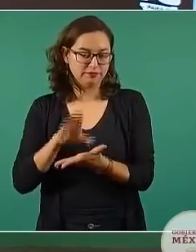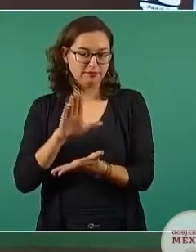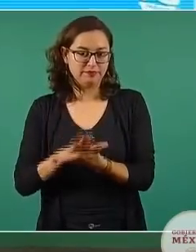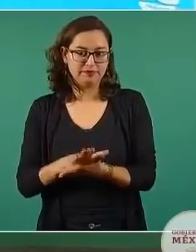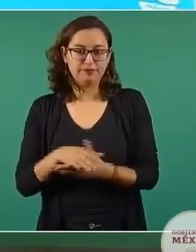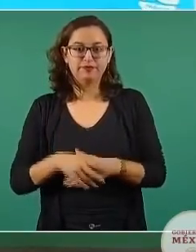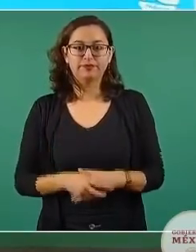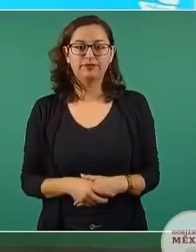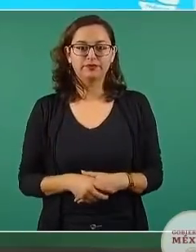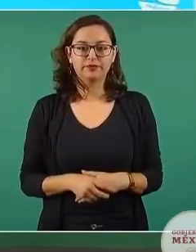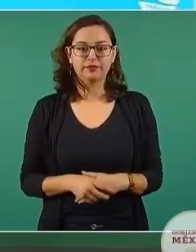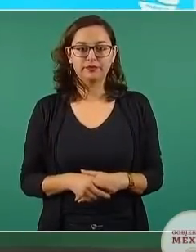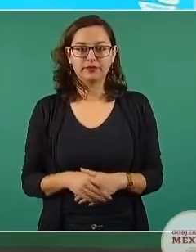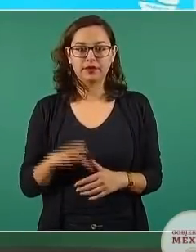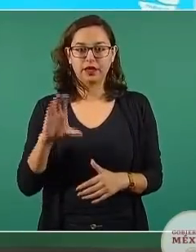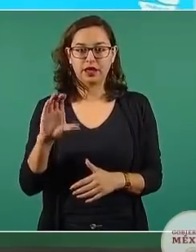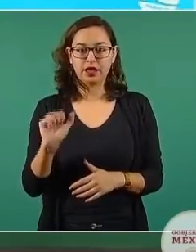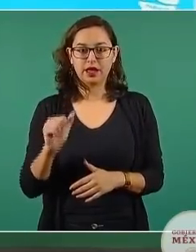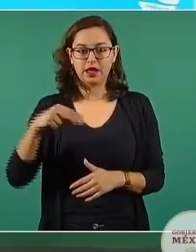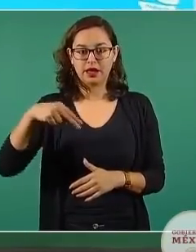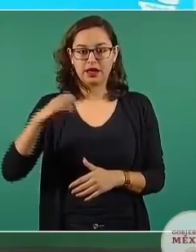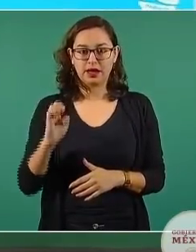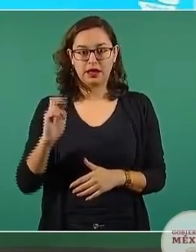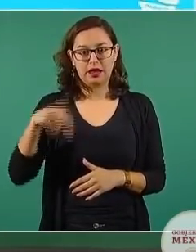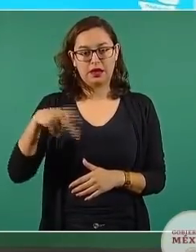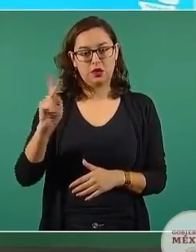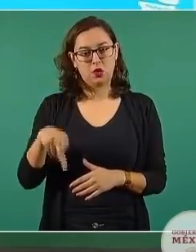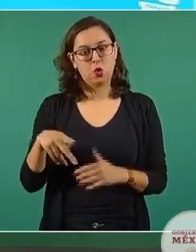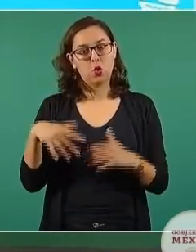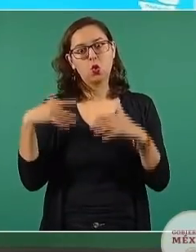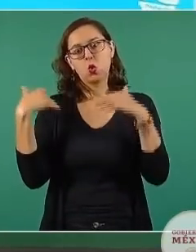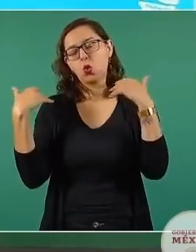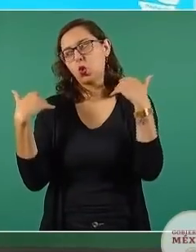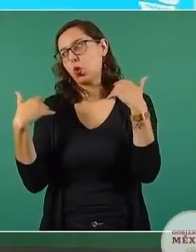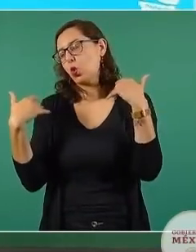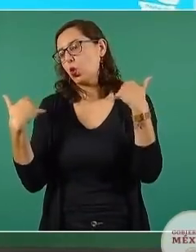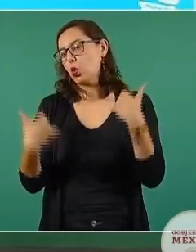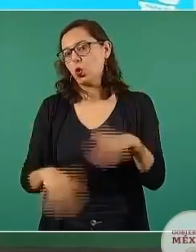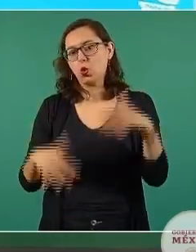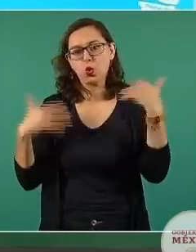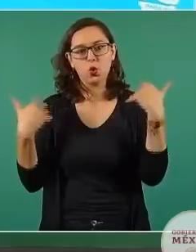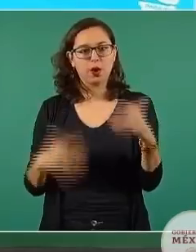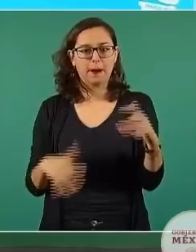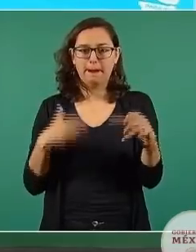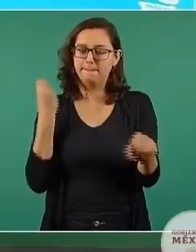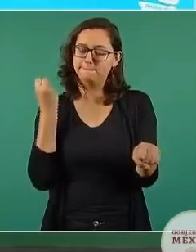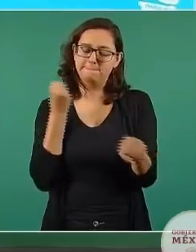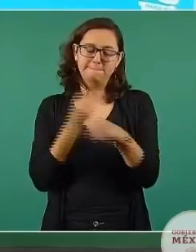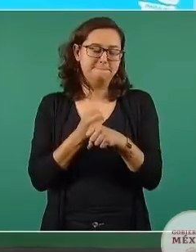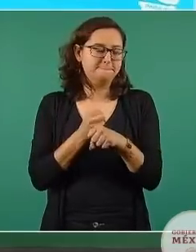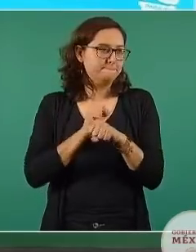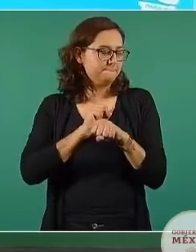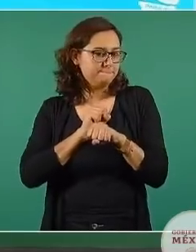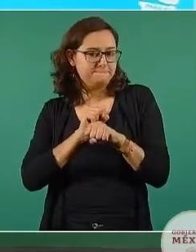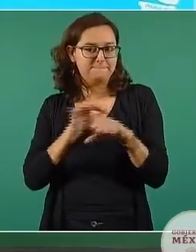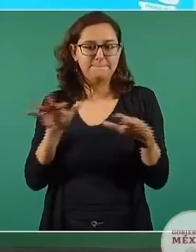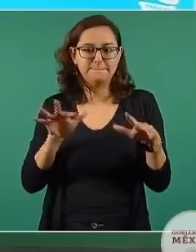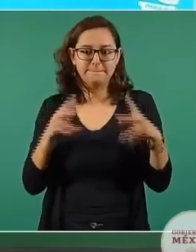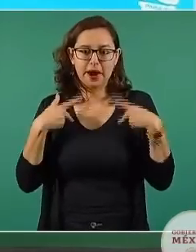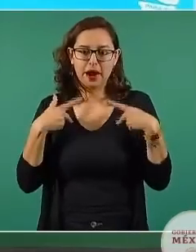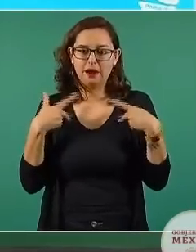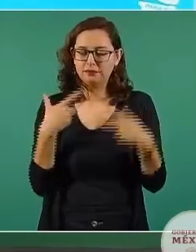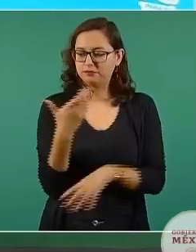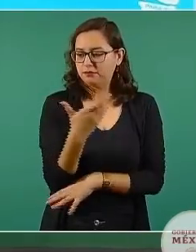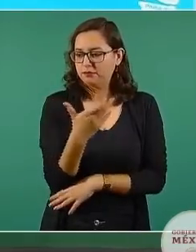Canec de Hermilo Abreu, pues ni comentarlo, es uno de los libros que más impacto ha causado ante poblaciones campesinas,